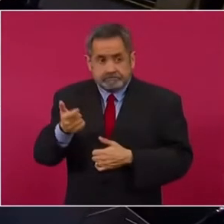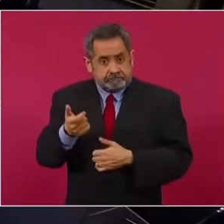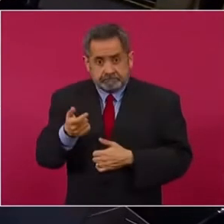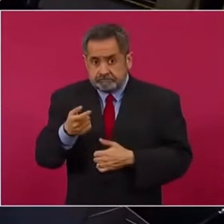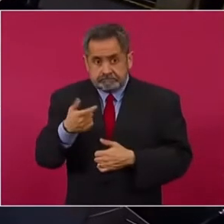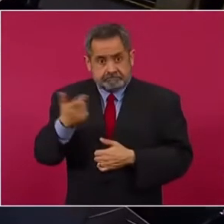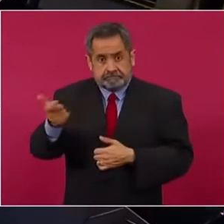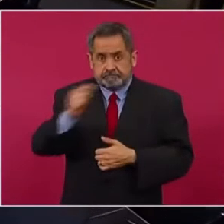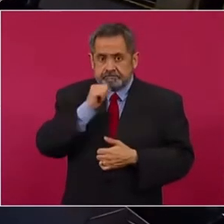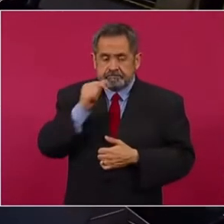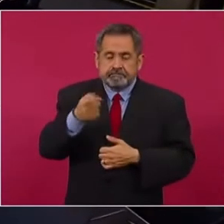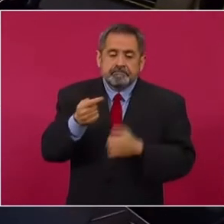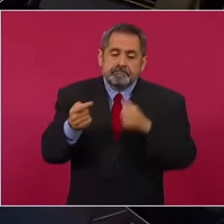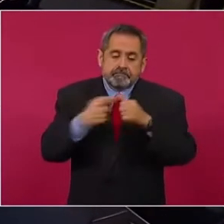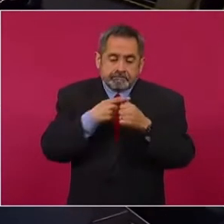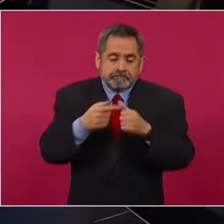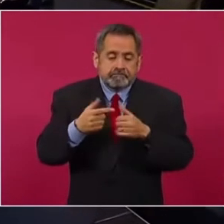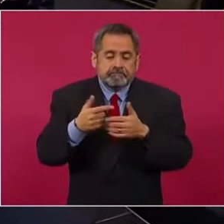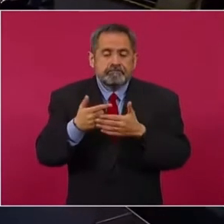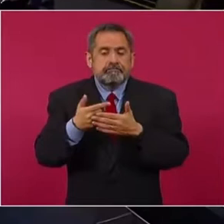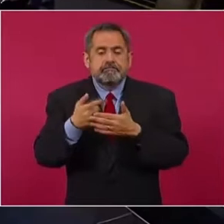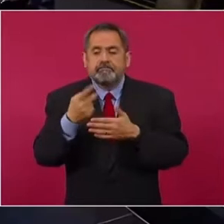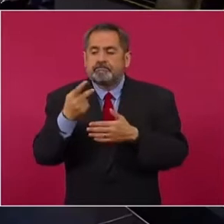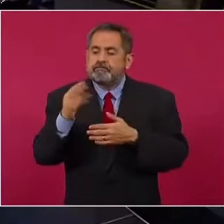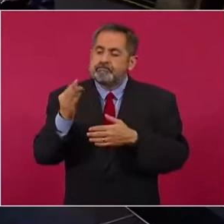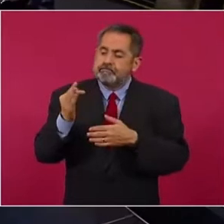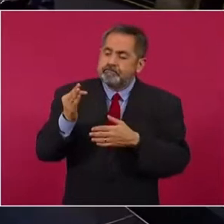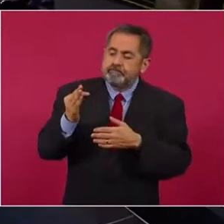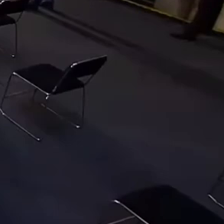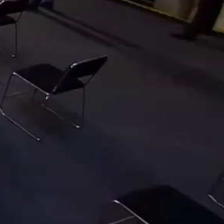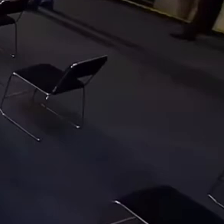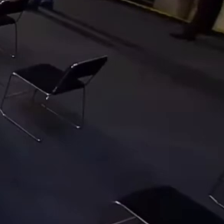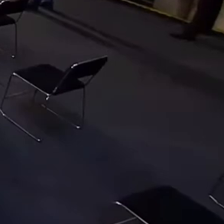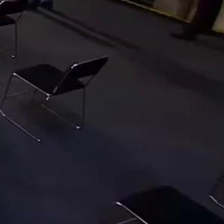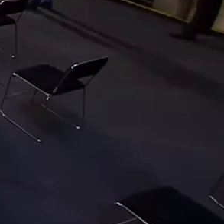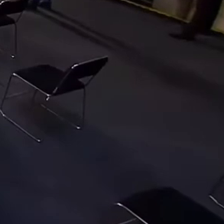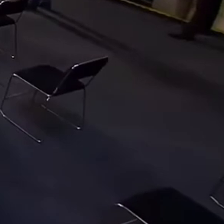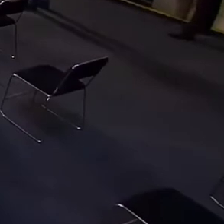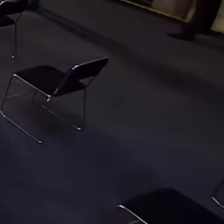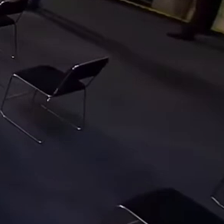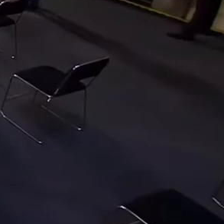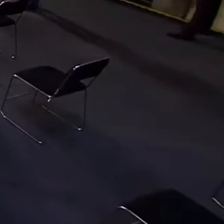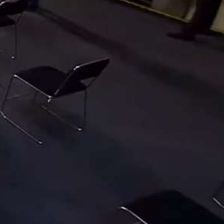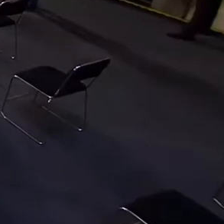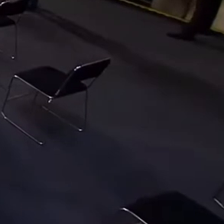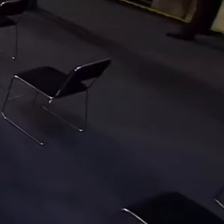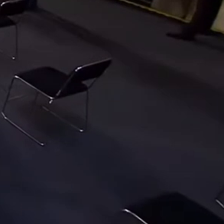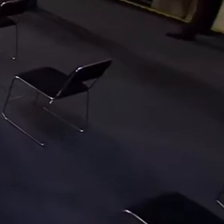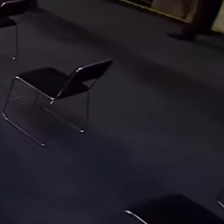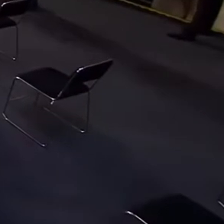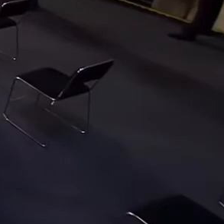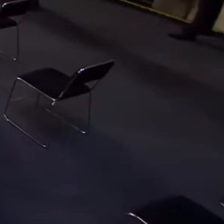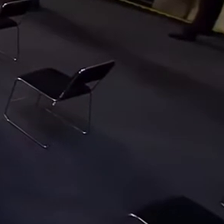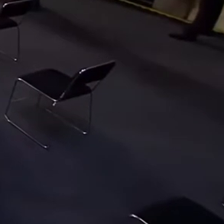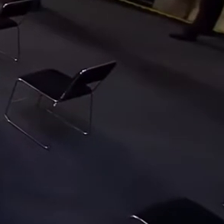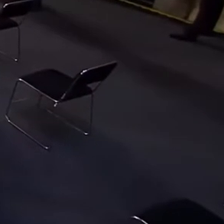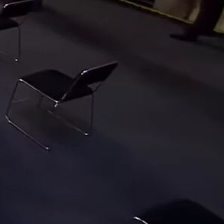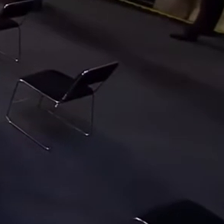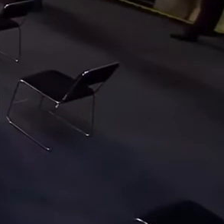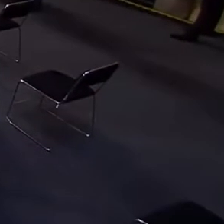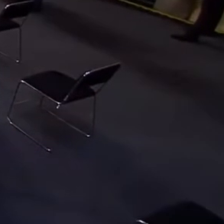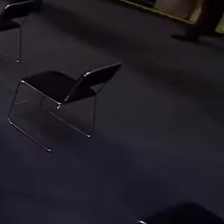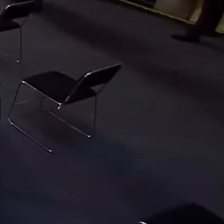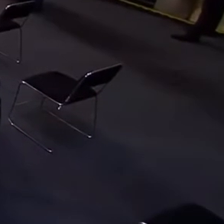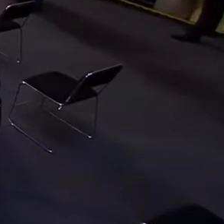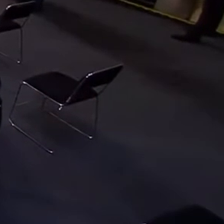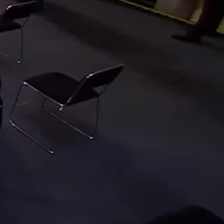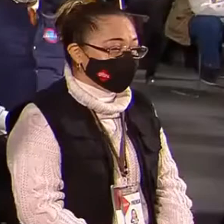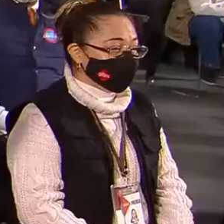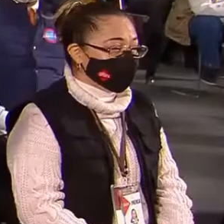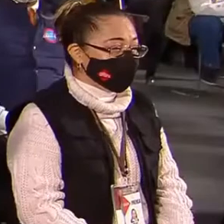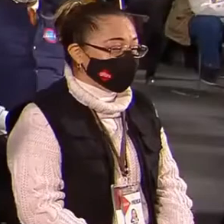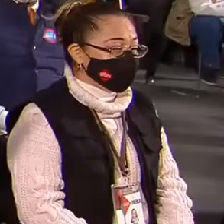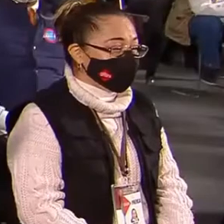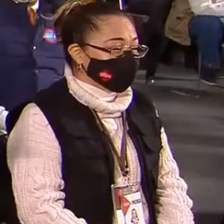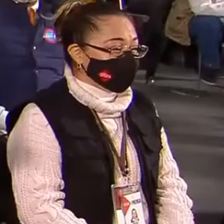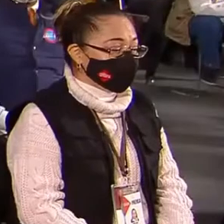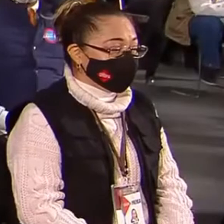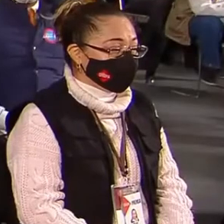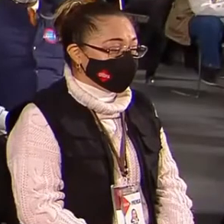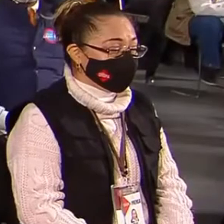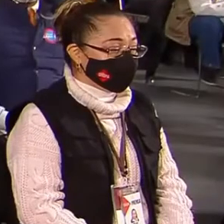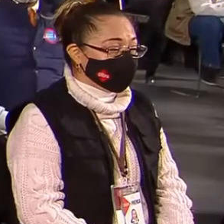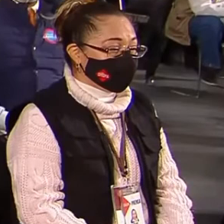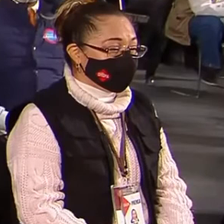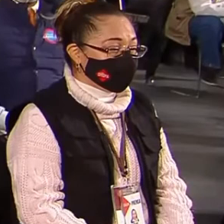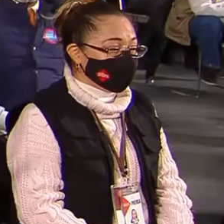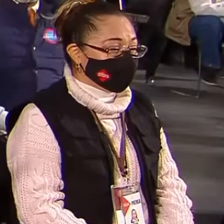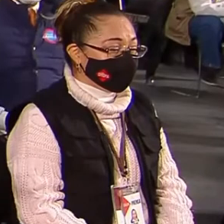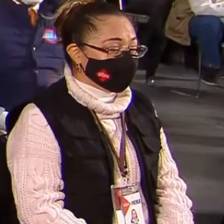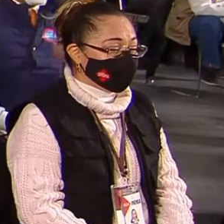se tiene que cumplir el bimestre de enero y febrero para que les puedan entregar los apoyos. Entonces, ahí por ahí